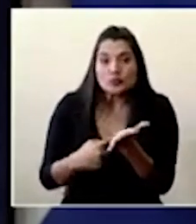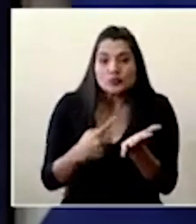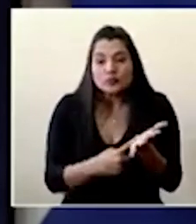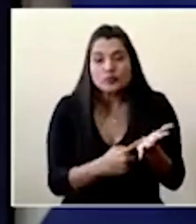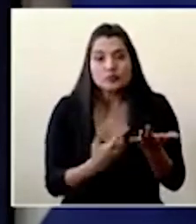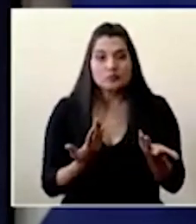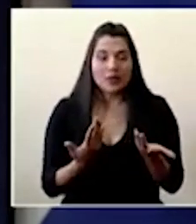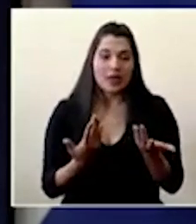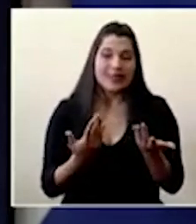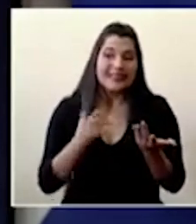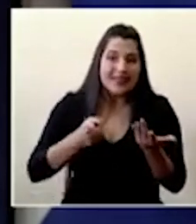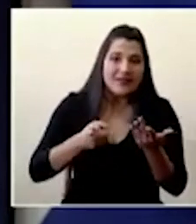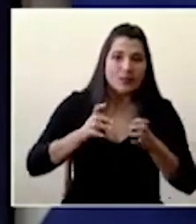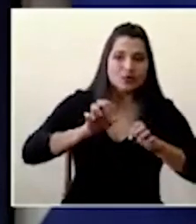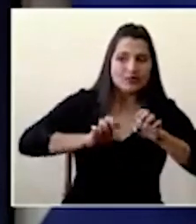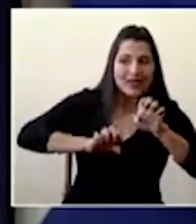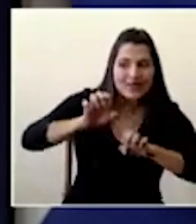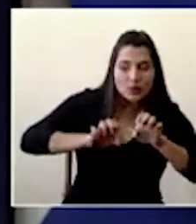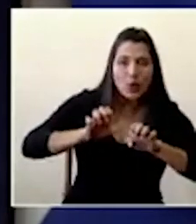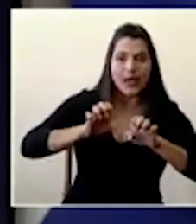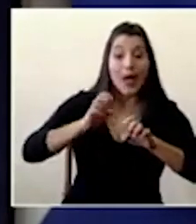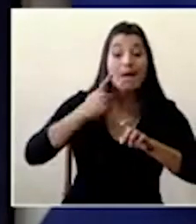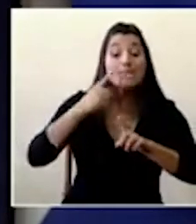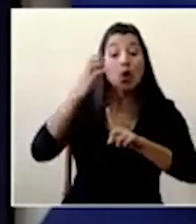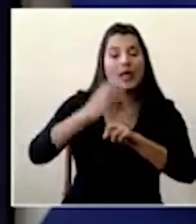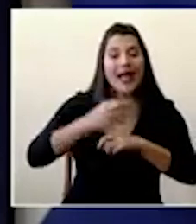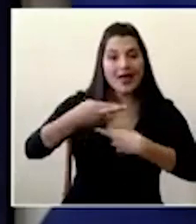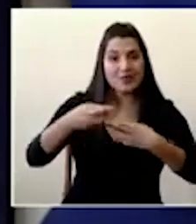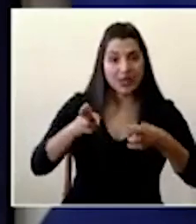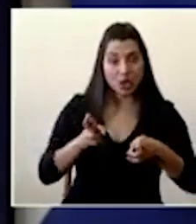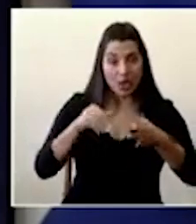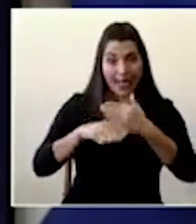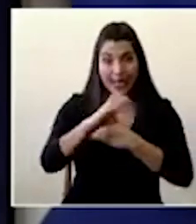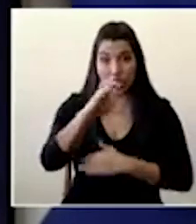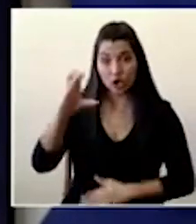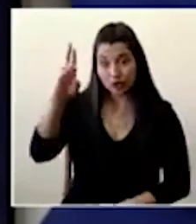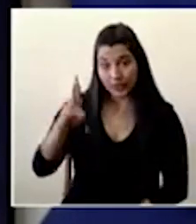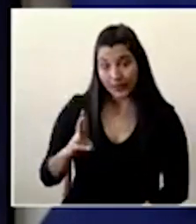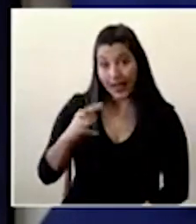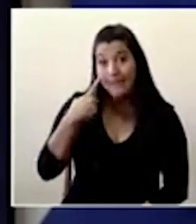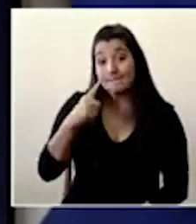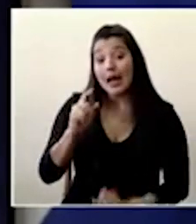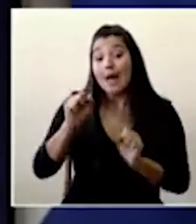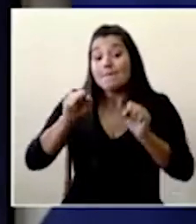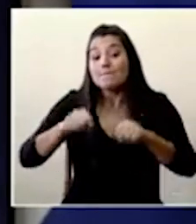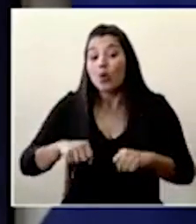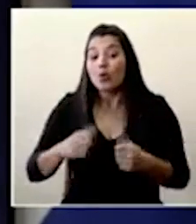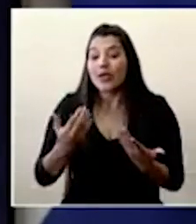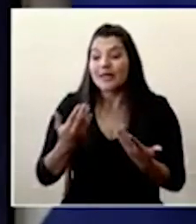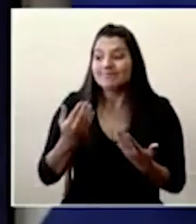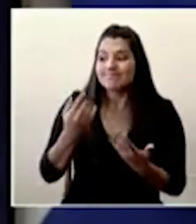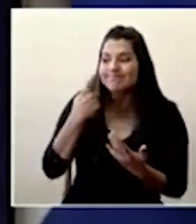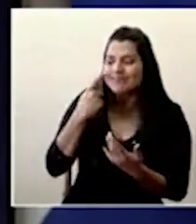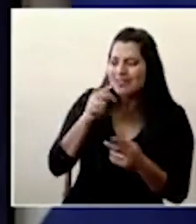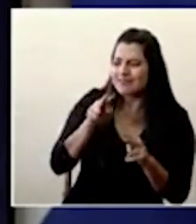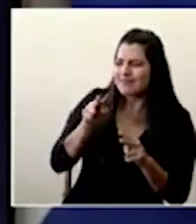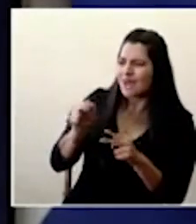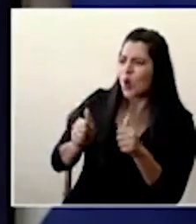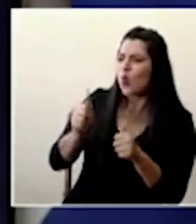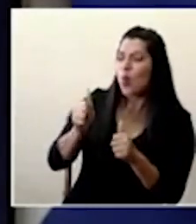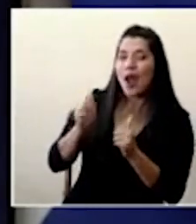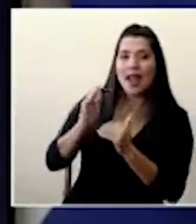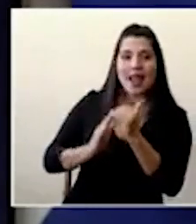a una evaluación región por región en el país de cuáles son cuál es la infraestructura que existe